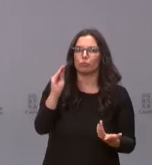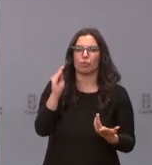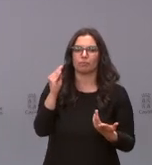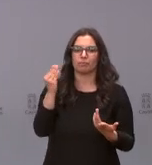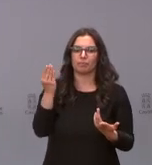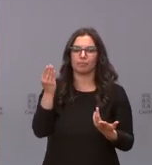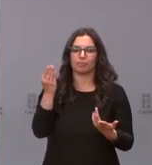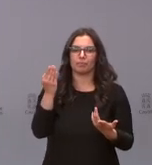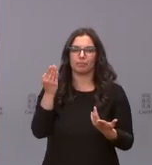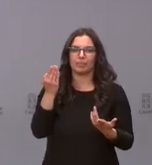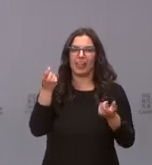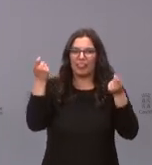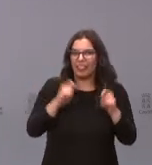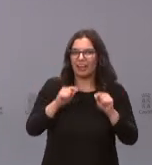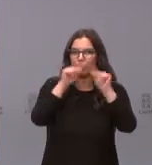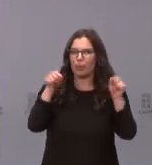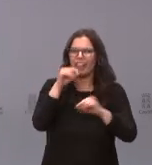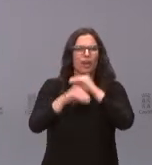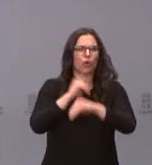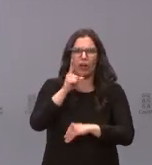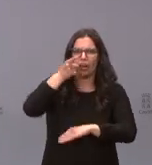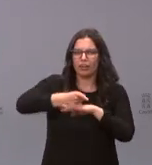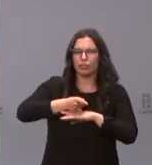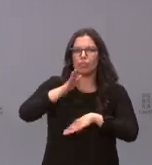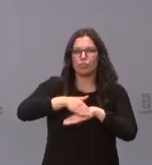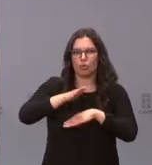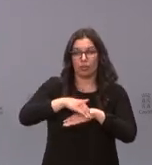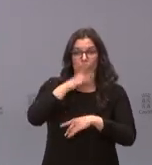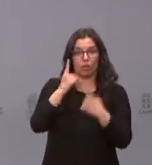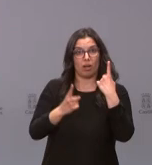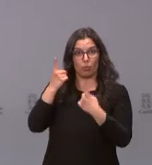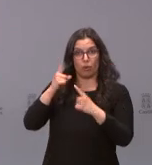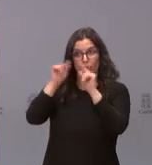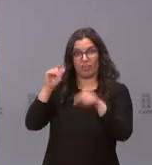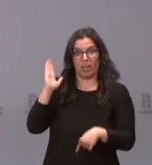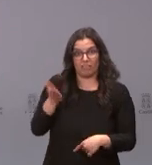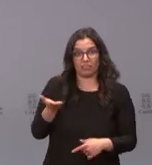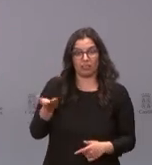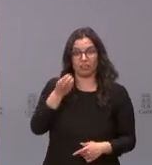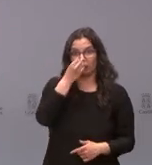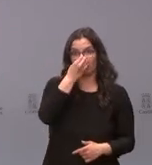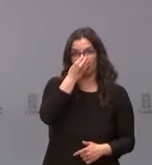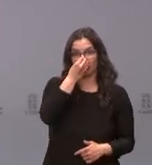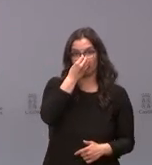adoptado el cierre perimetral de alguna de las provincias que están más afectadas y por qué